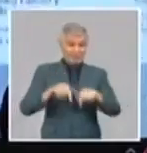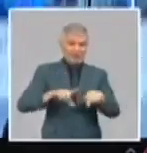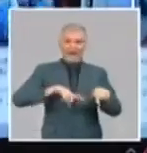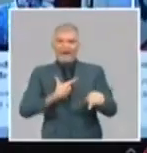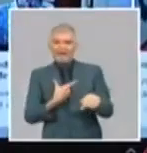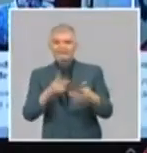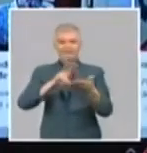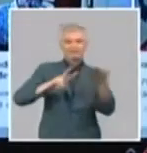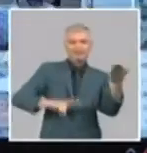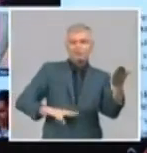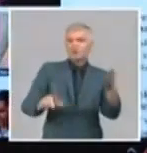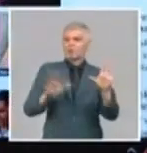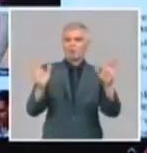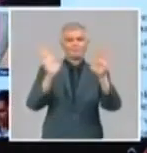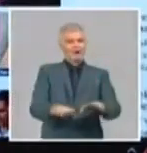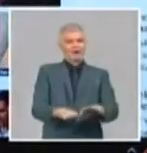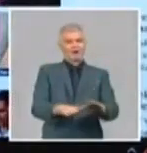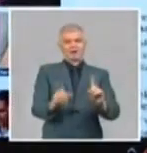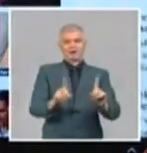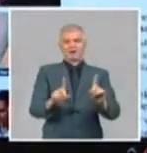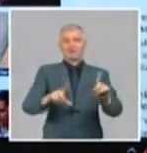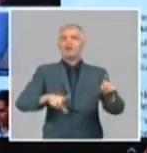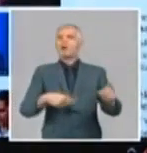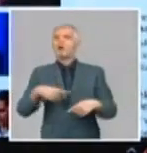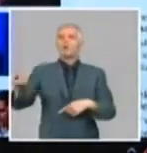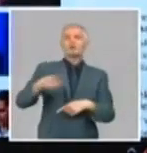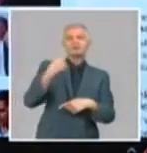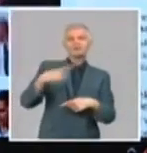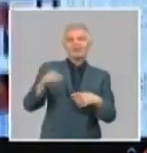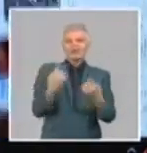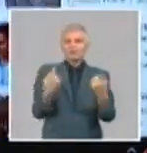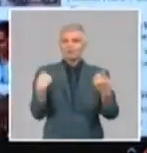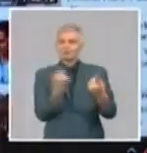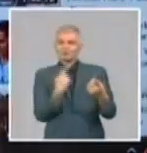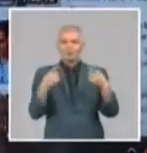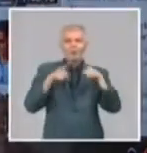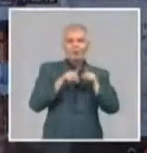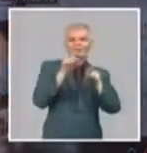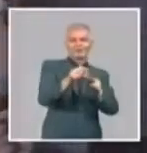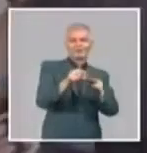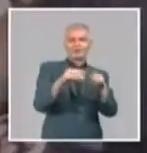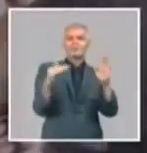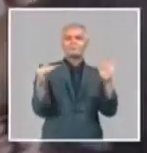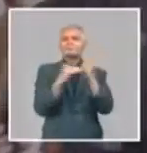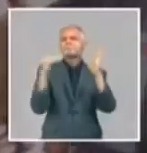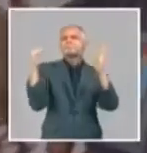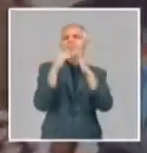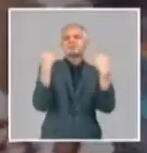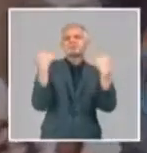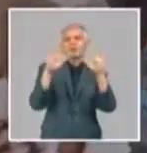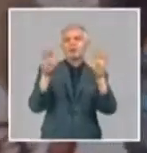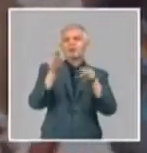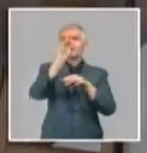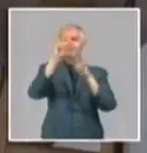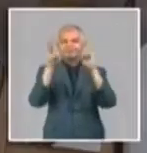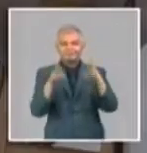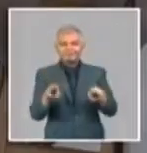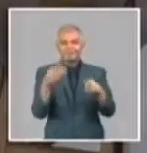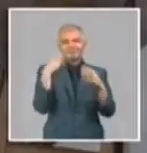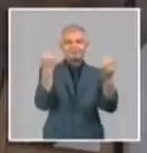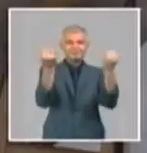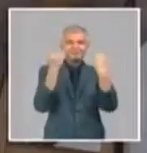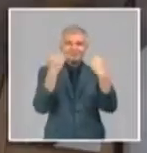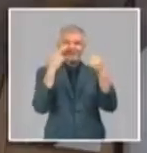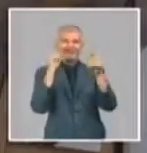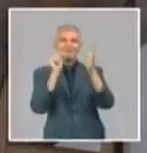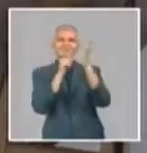se detienen. Los conciertos Estamos Contigo han alcanzado en Internet a casi 2 millones de internautas y registran más de 600.000 reproducciones de